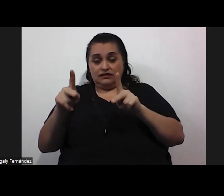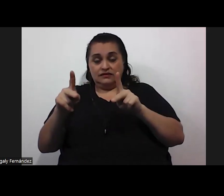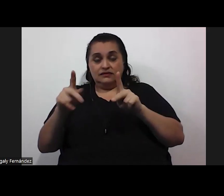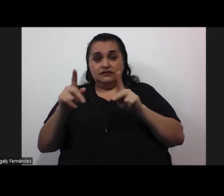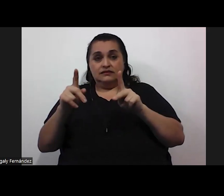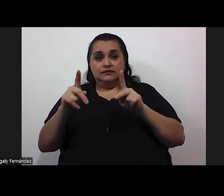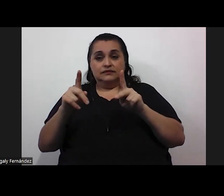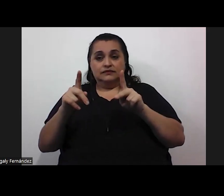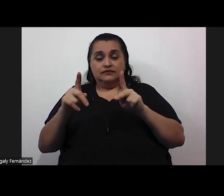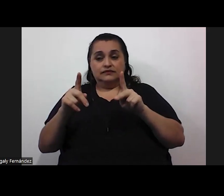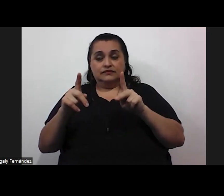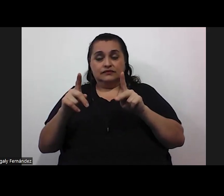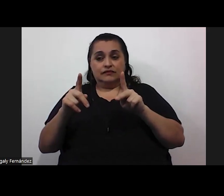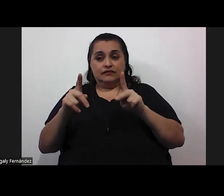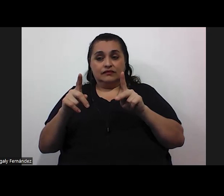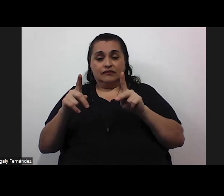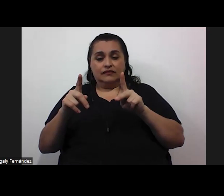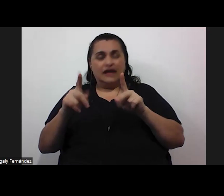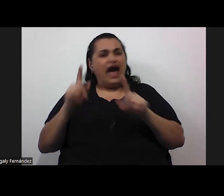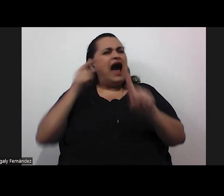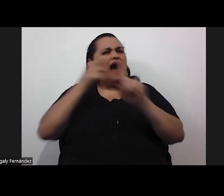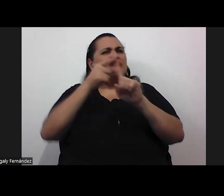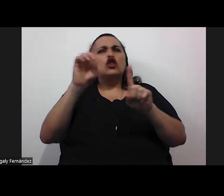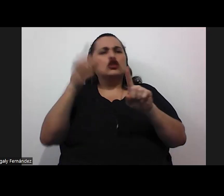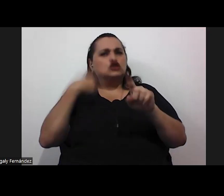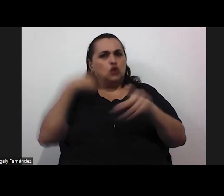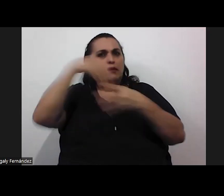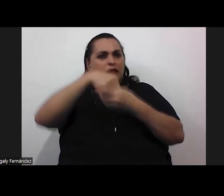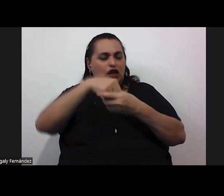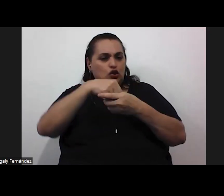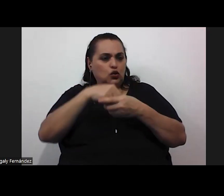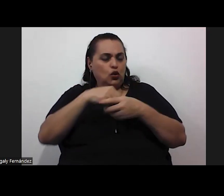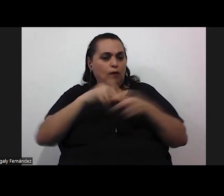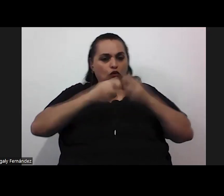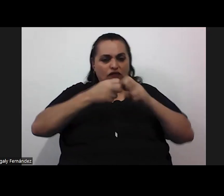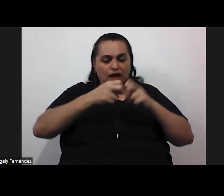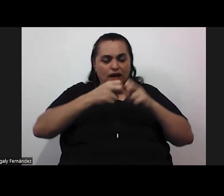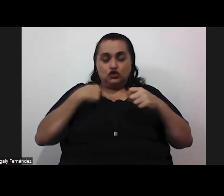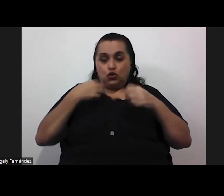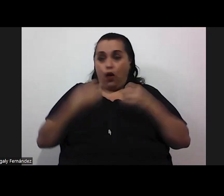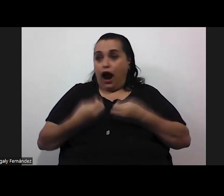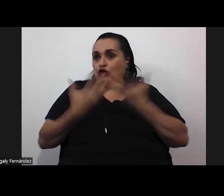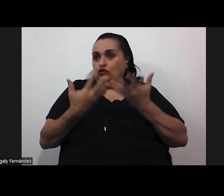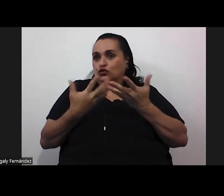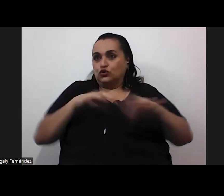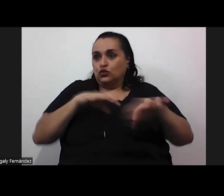no sé hasta qué punto me puedo meter en un problema si actúo pero entendemos que lo que se